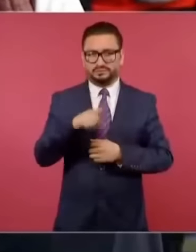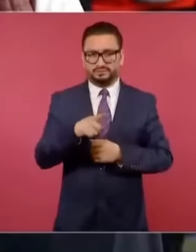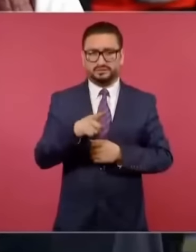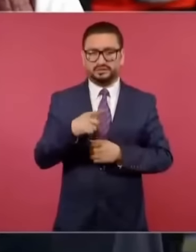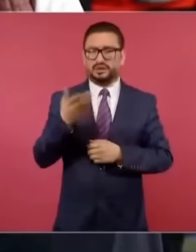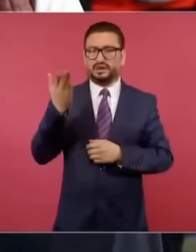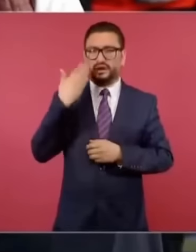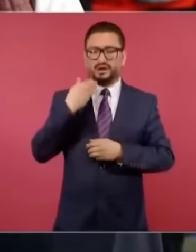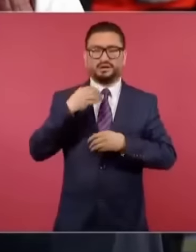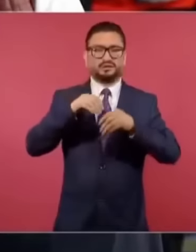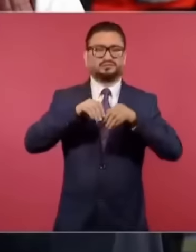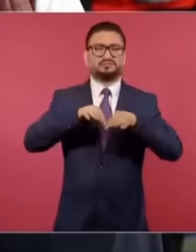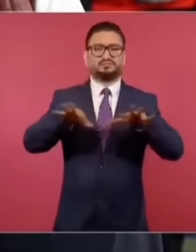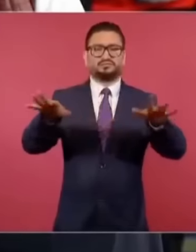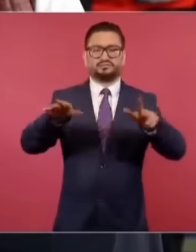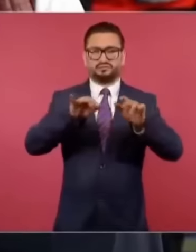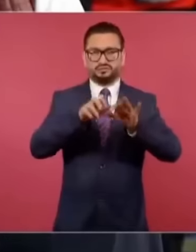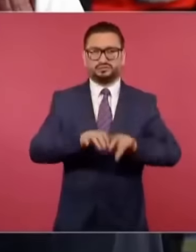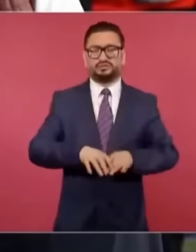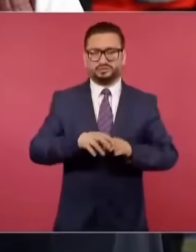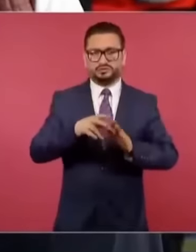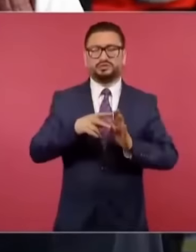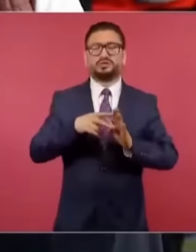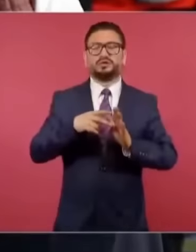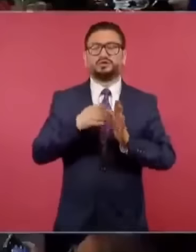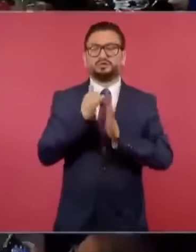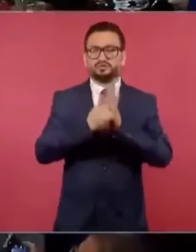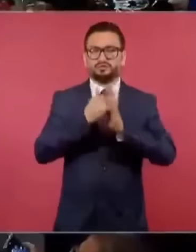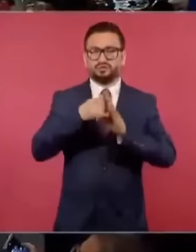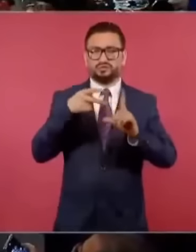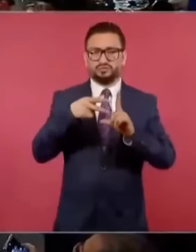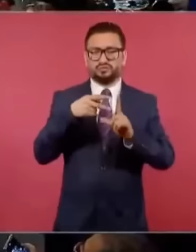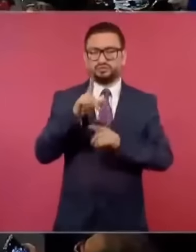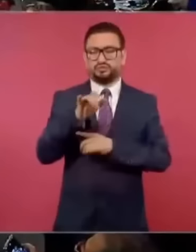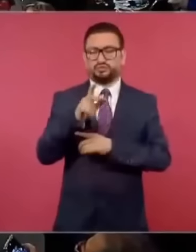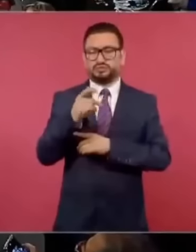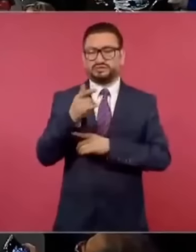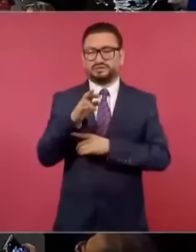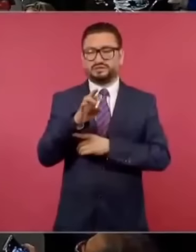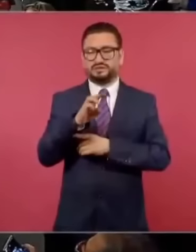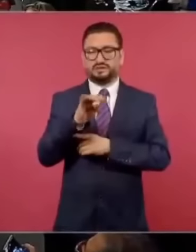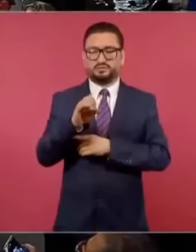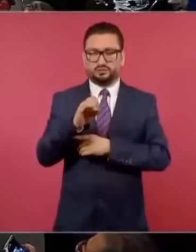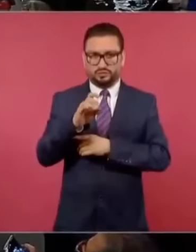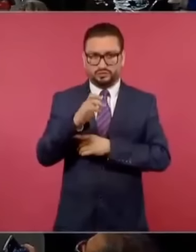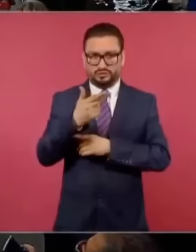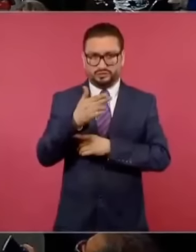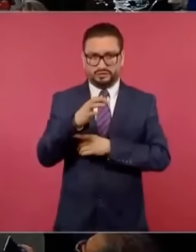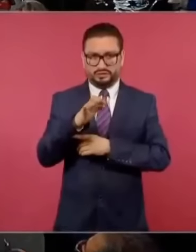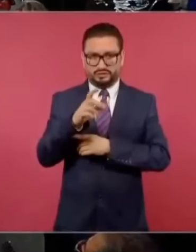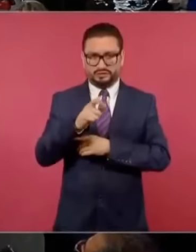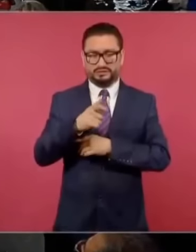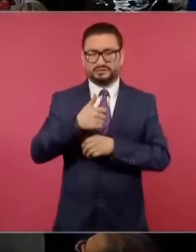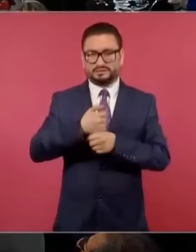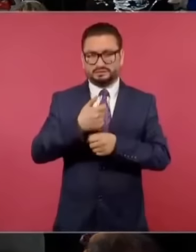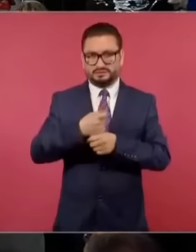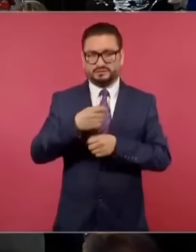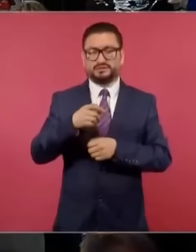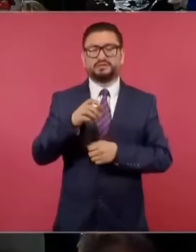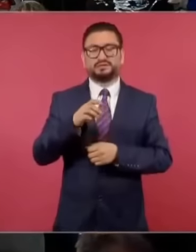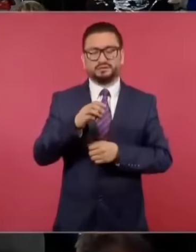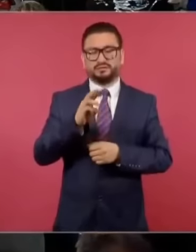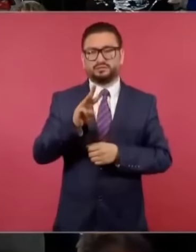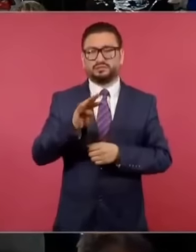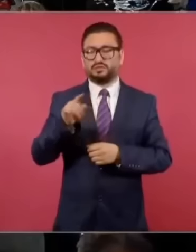publiqué en mi canal de YouTube, que se llama como yo, Luis Guillermo Hernández, sexta W, pues generó un debate